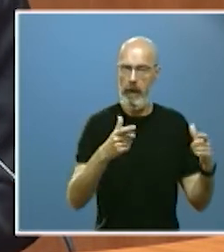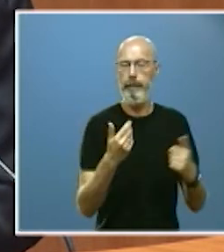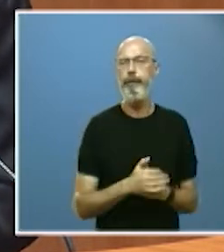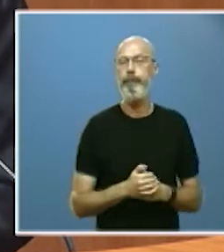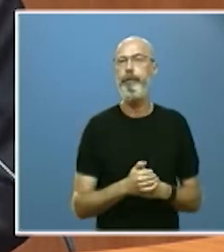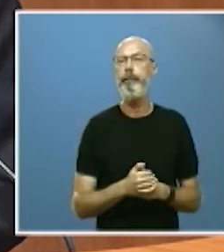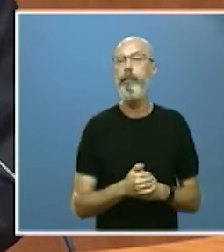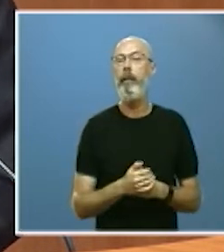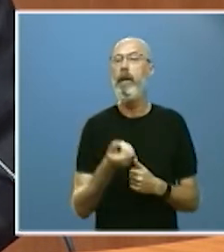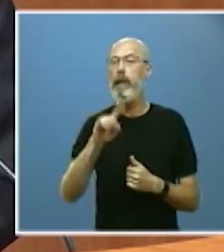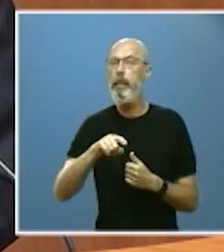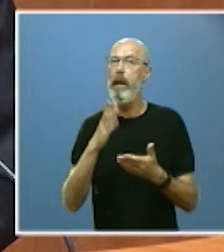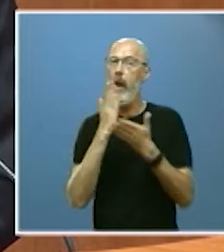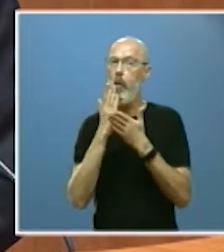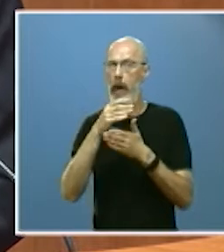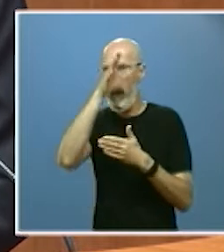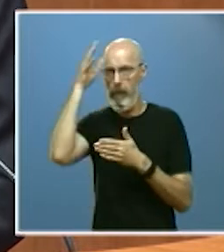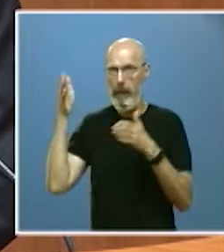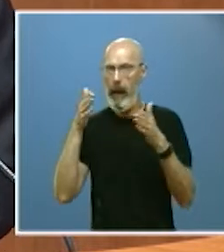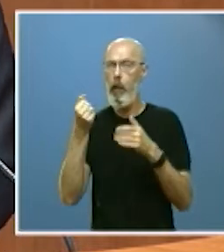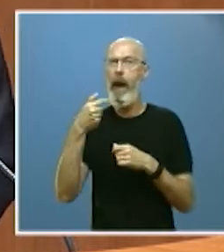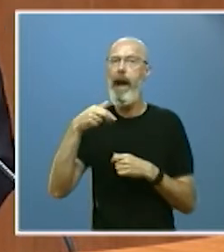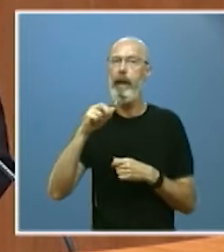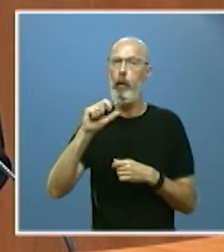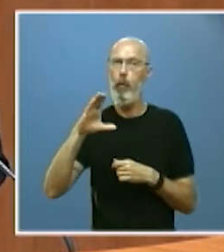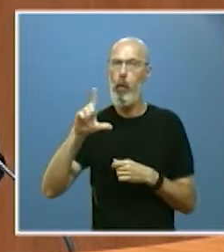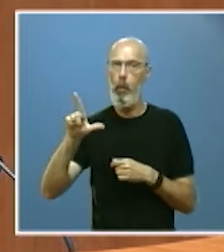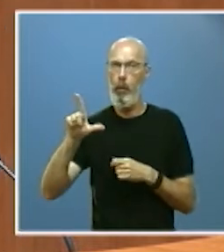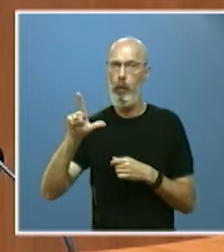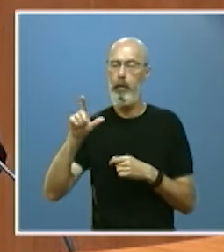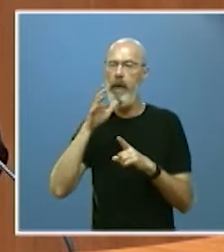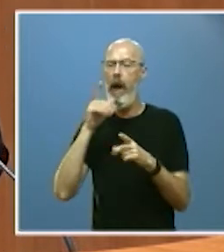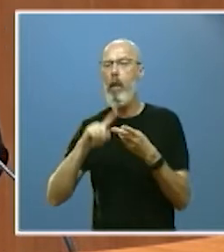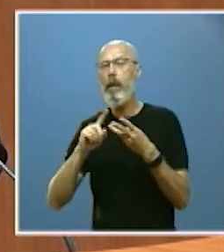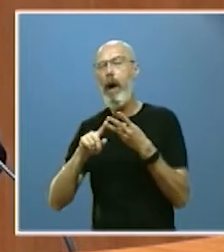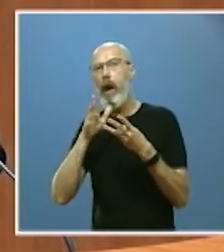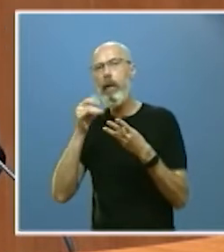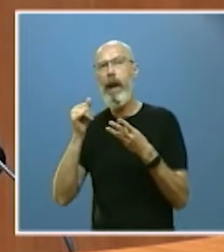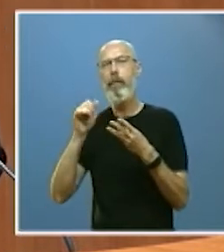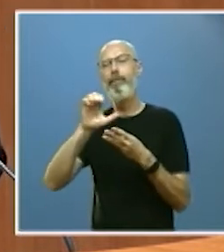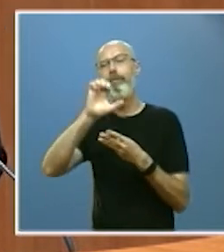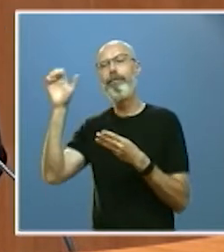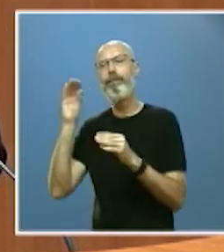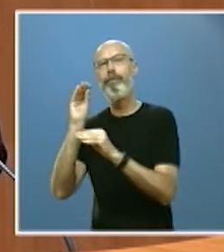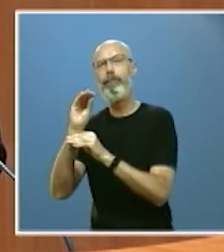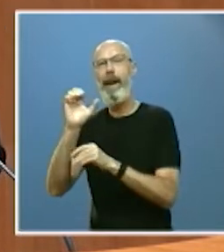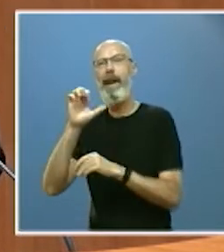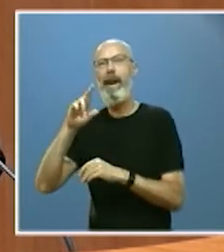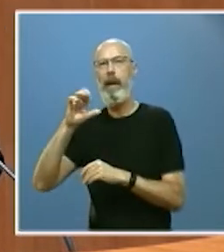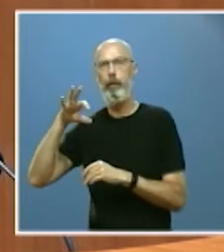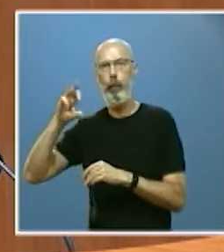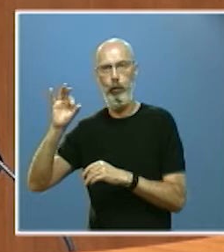ha puesto en marcha la Escuela de Verano Agricul y ahora trabajamos en un Erasmus Agrario y en el programa de formación especializada